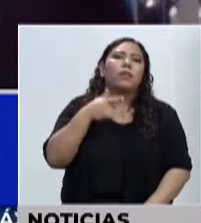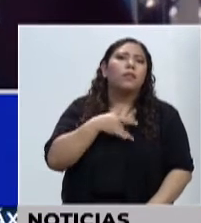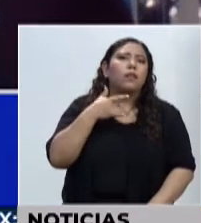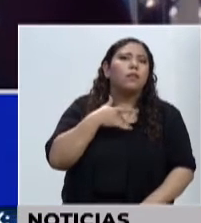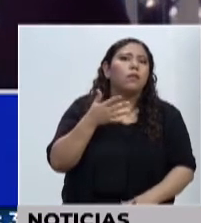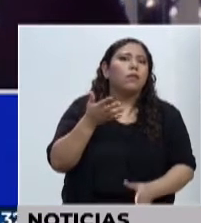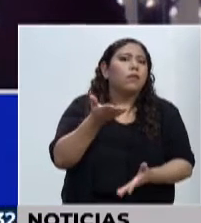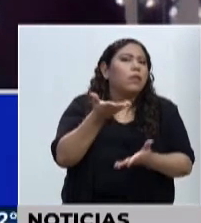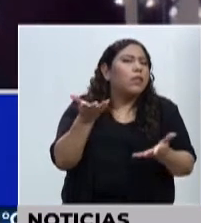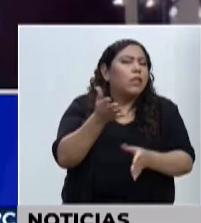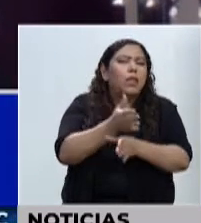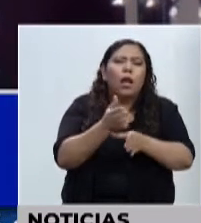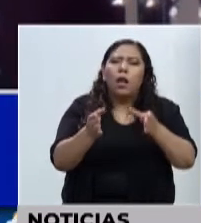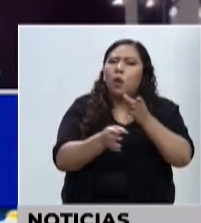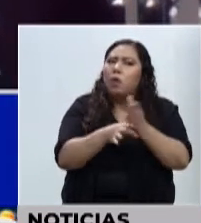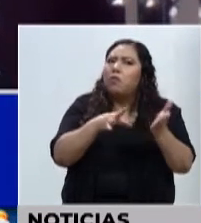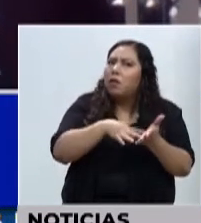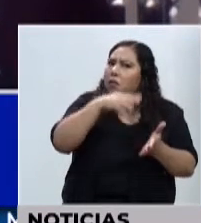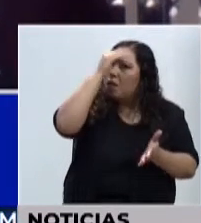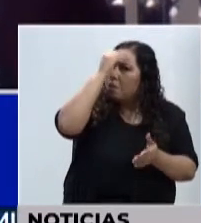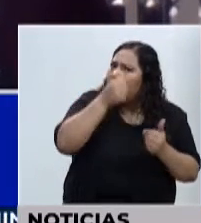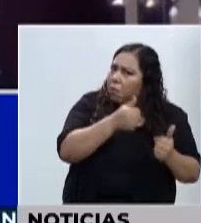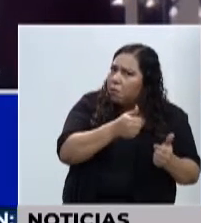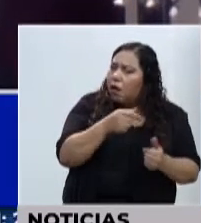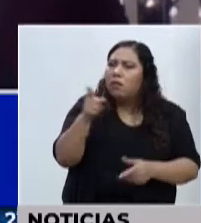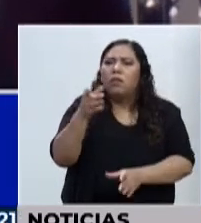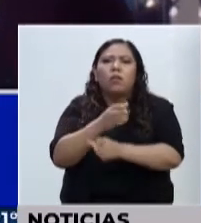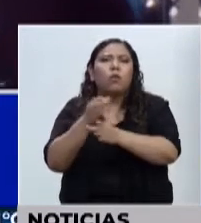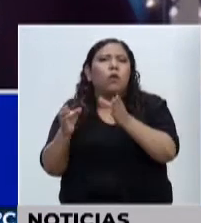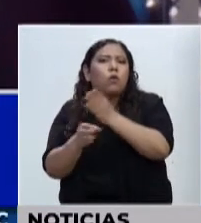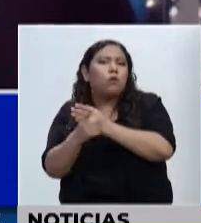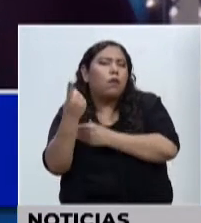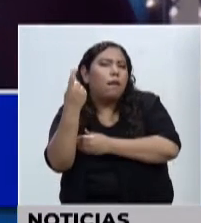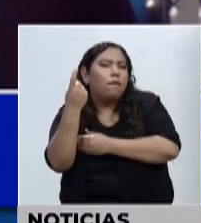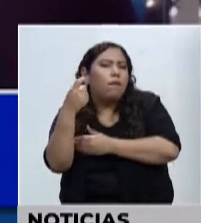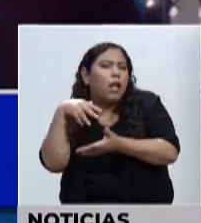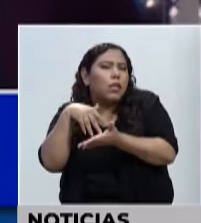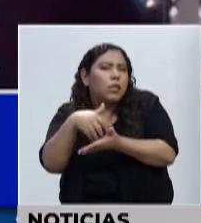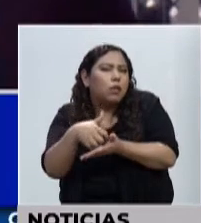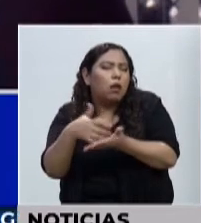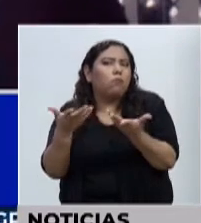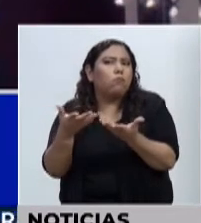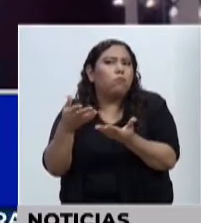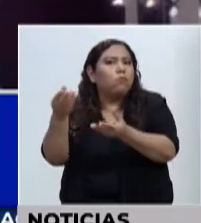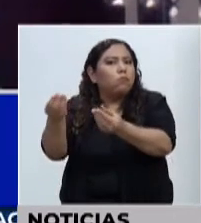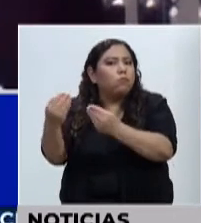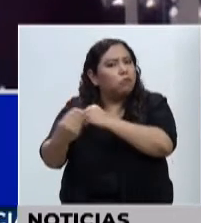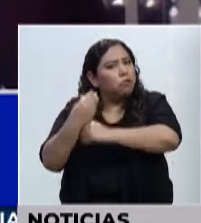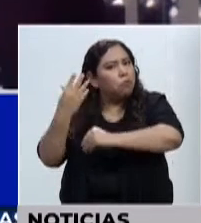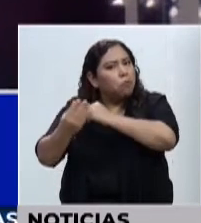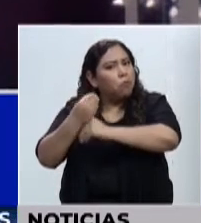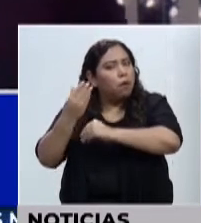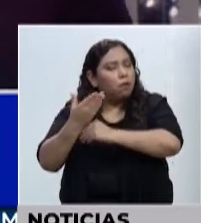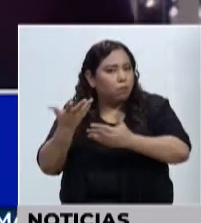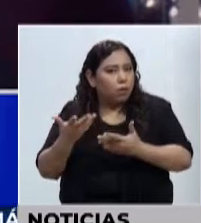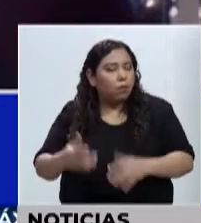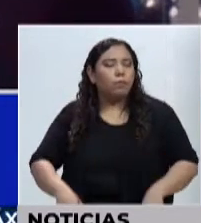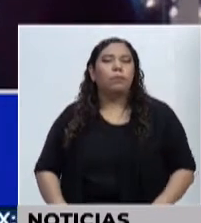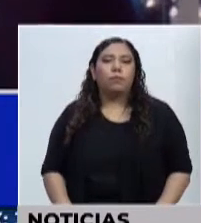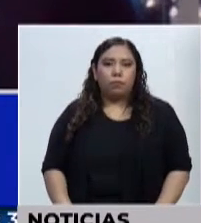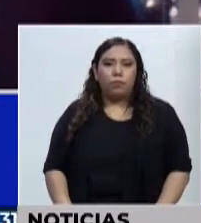están haciendo bien, qué cosas están débiles, dónde tenemos que fortalecer. Porque ustedes saben que todo se puede